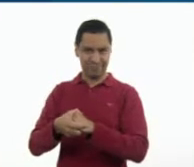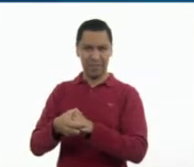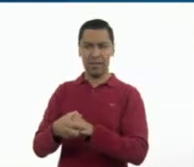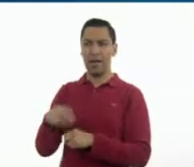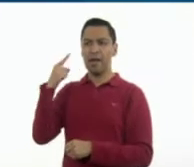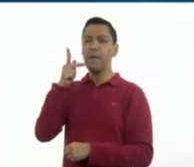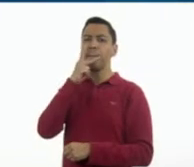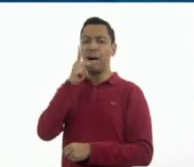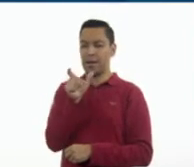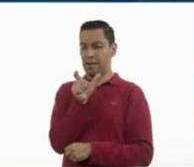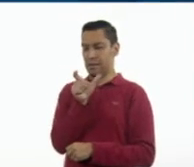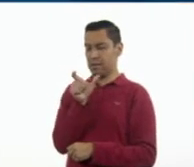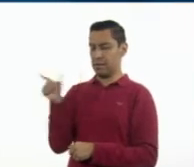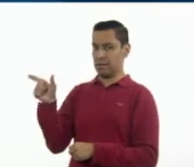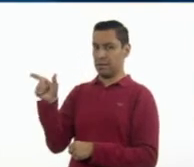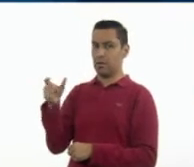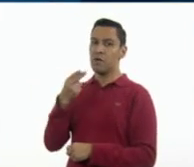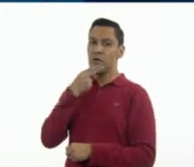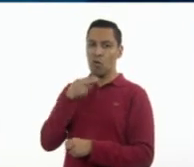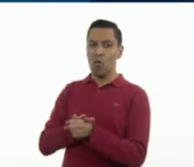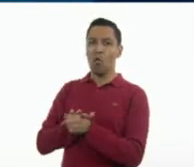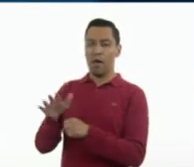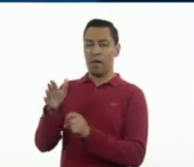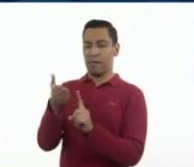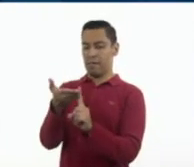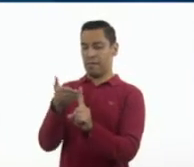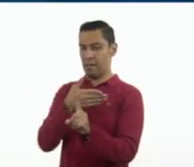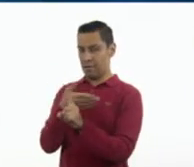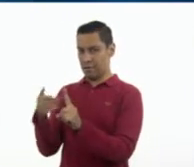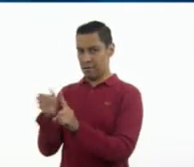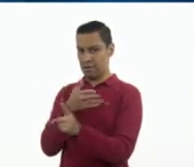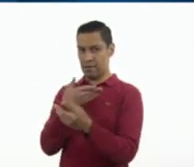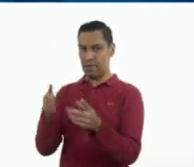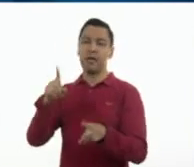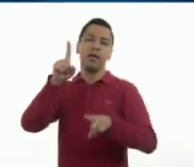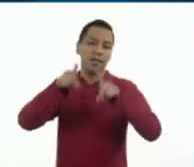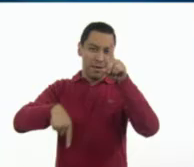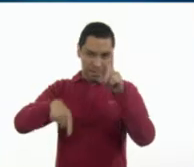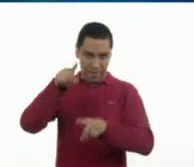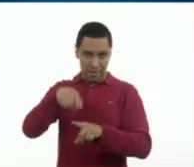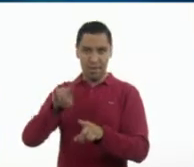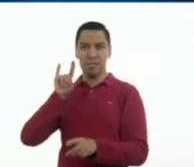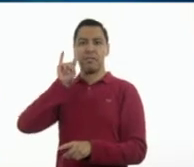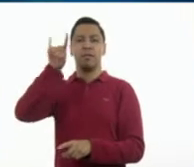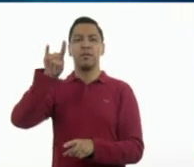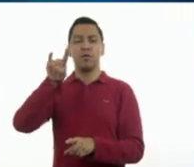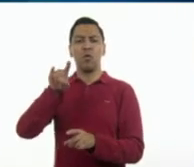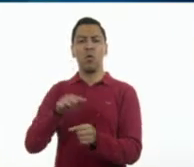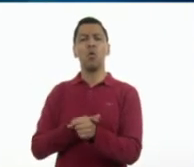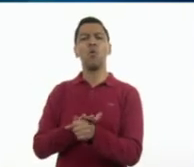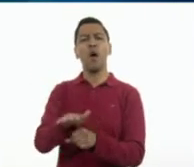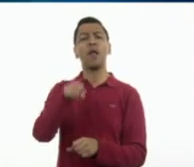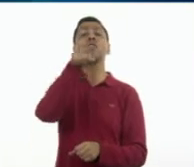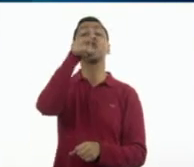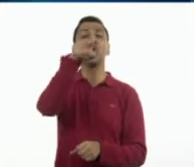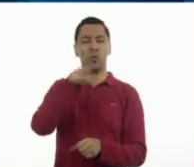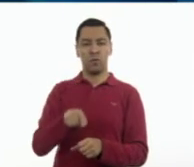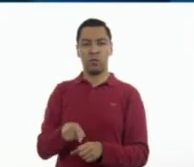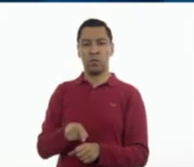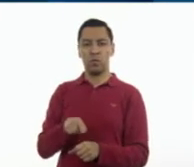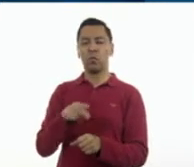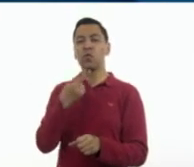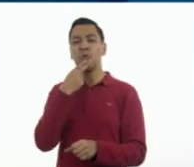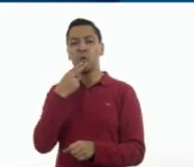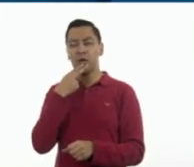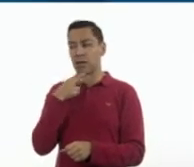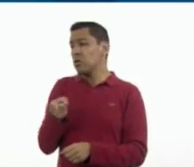retórica usaron? Vemos, esto depende de lo que estamos viendo. ¿Qué frase usarías, Juan? ¿Qué frase te